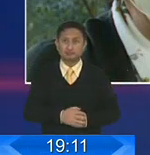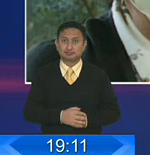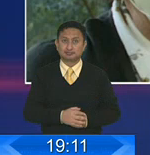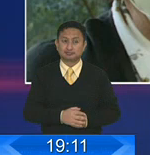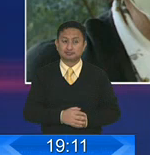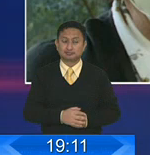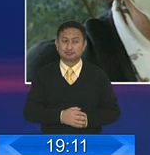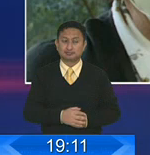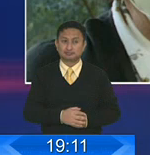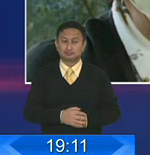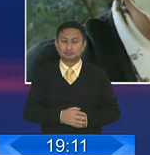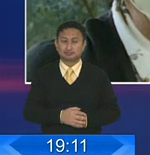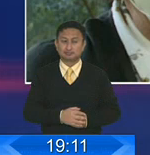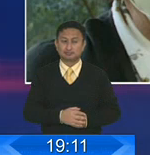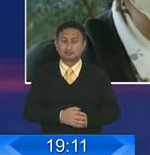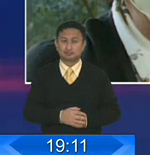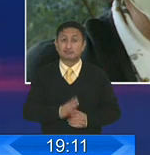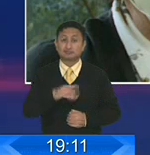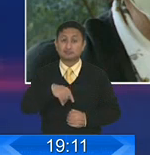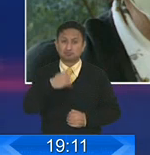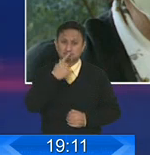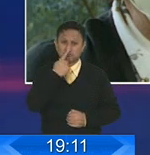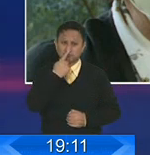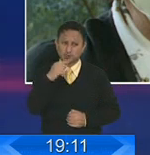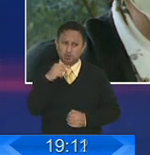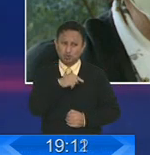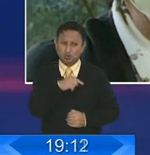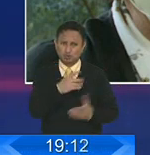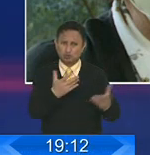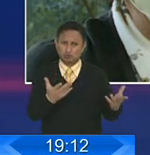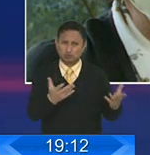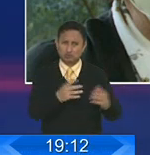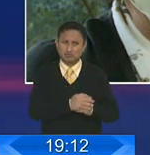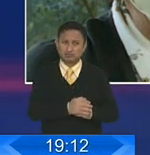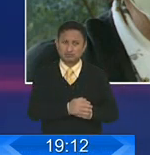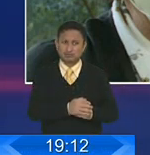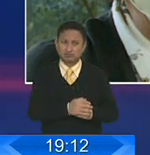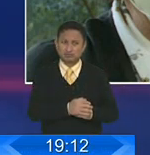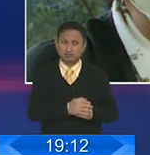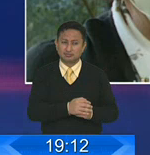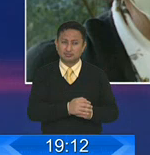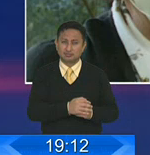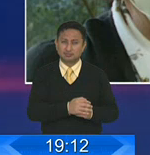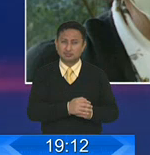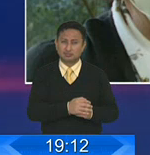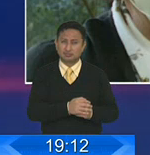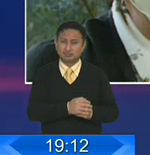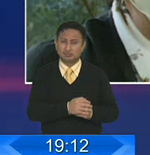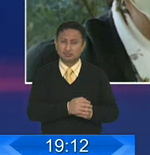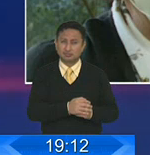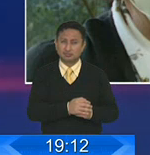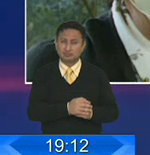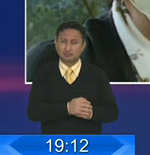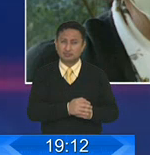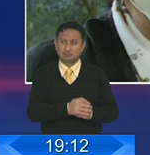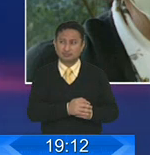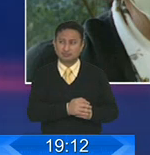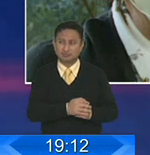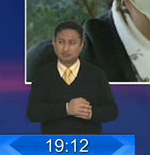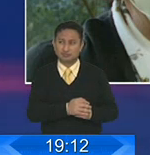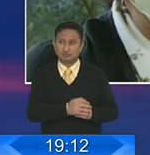atención la parroquia que más la curva tiene inclinada hacia